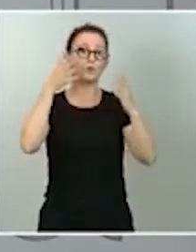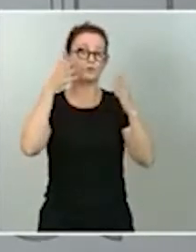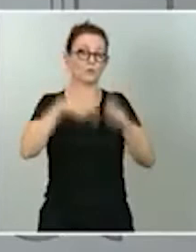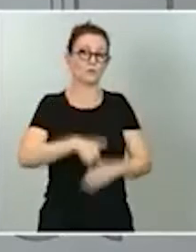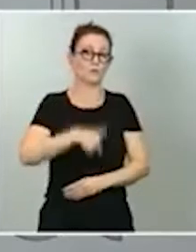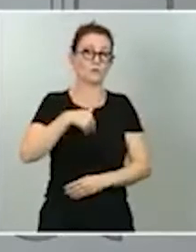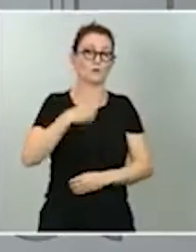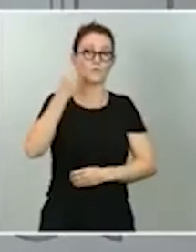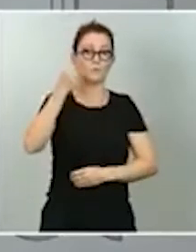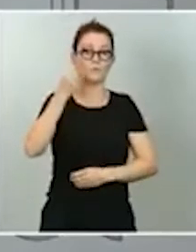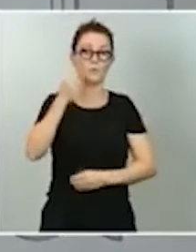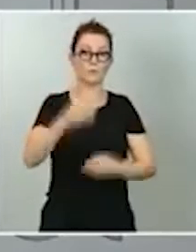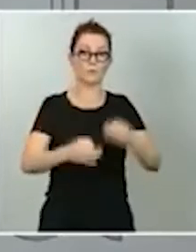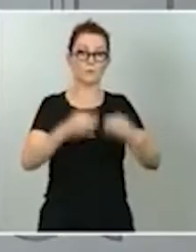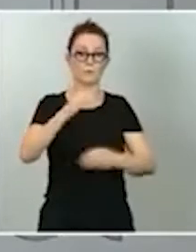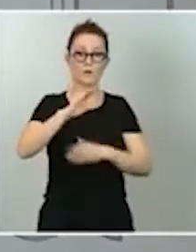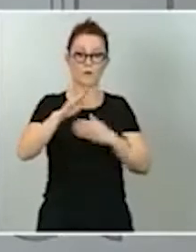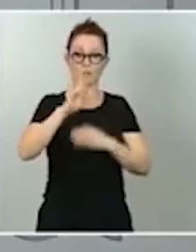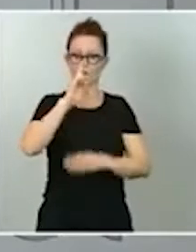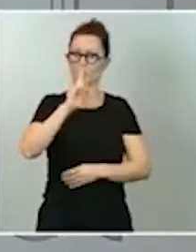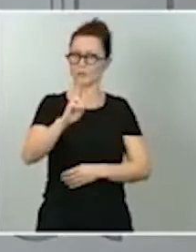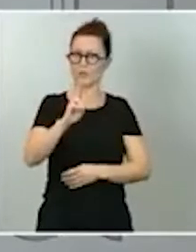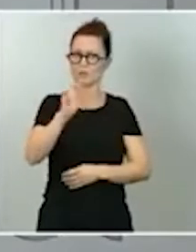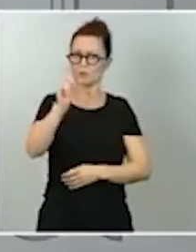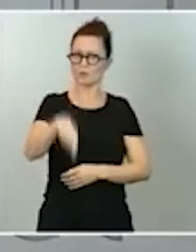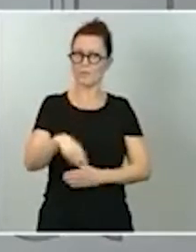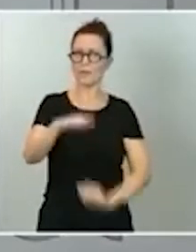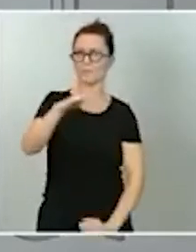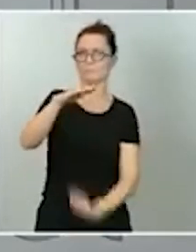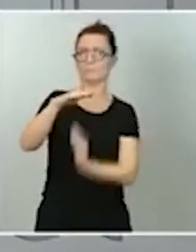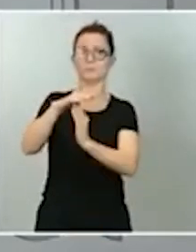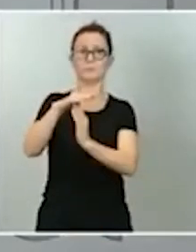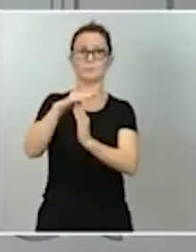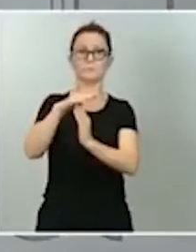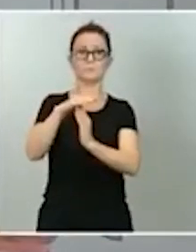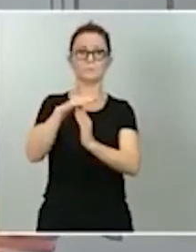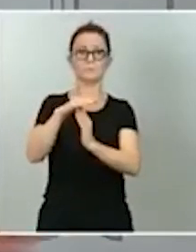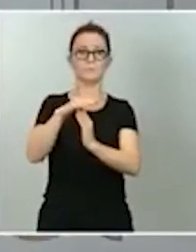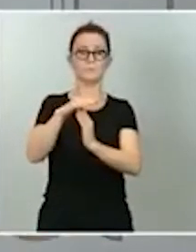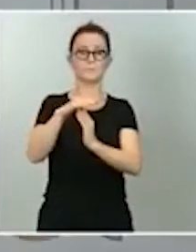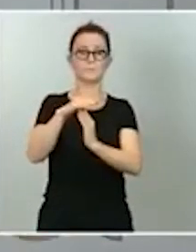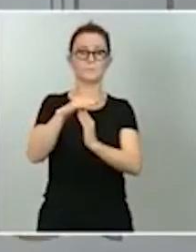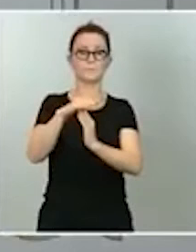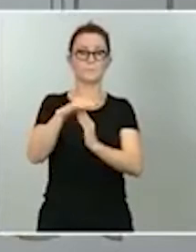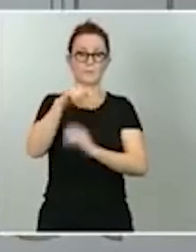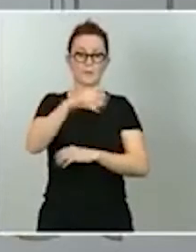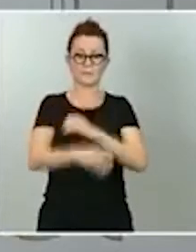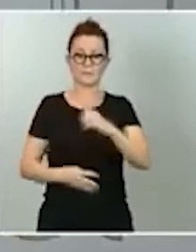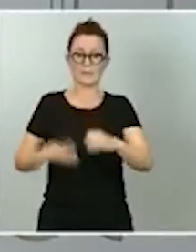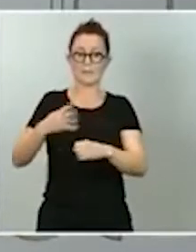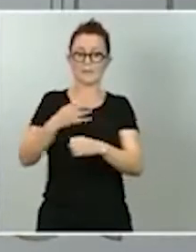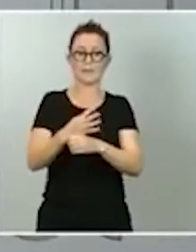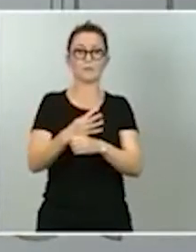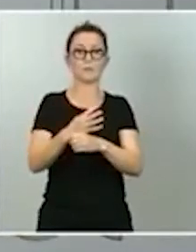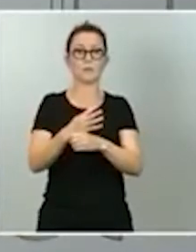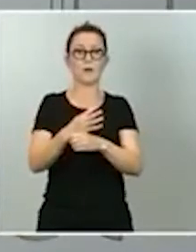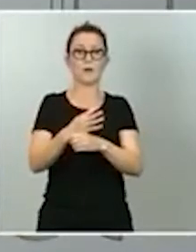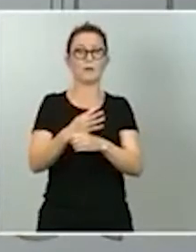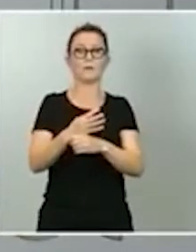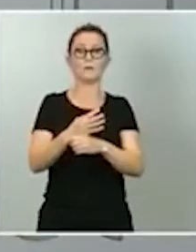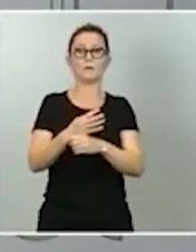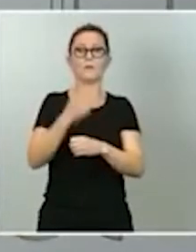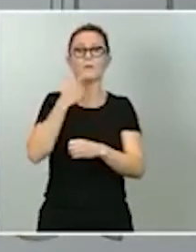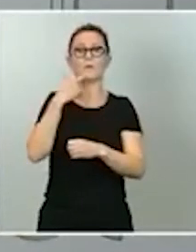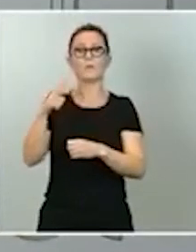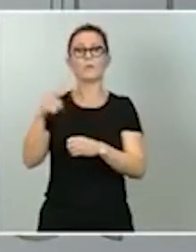hasta durante dos años. Es evidente que no podemos mantener durante toda esta legislatura, tal como dijo el Partido Popular, esta